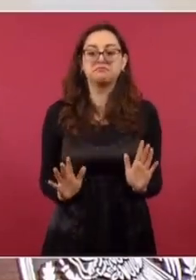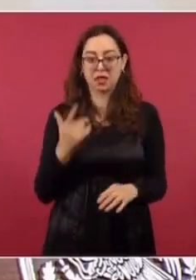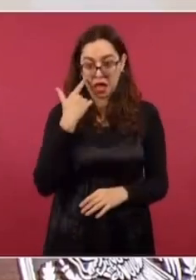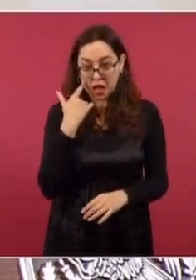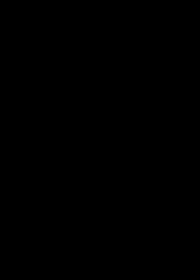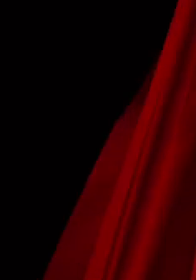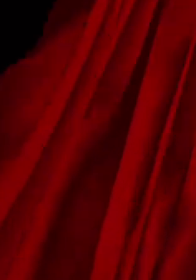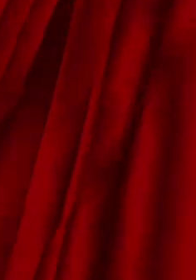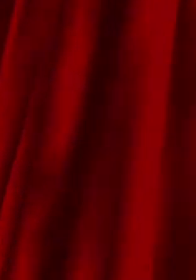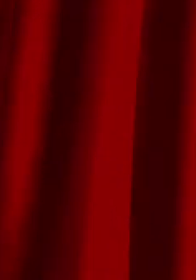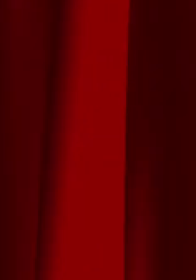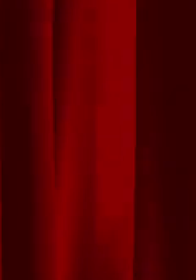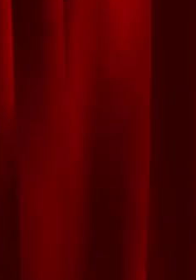hasta dónde avanzamos.